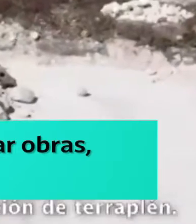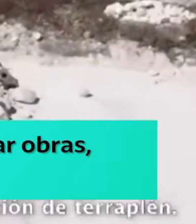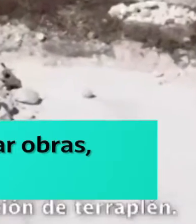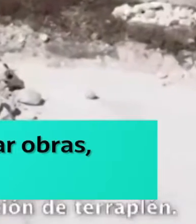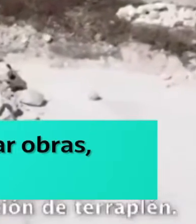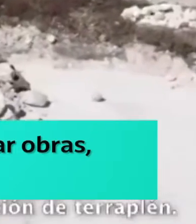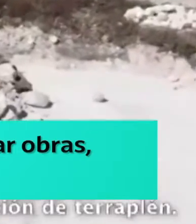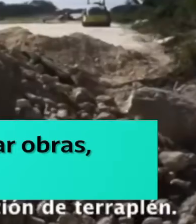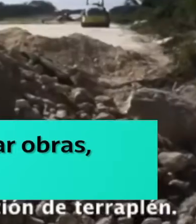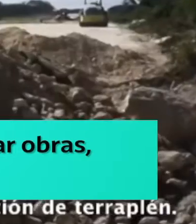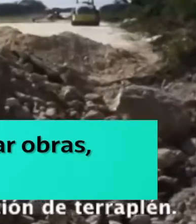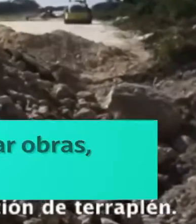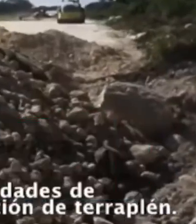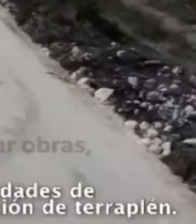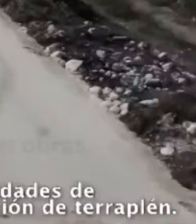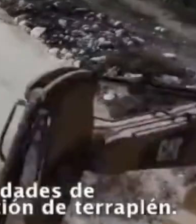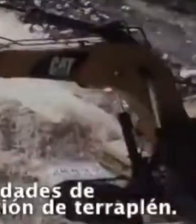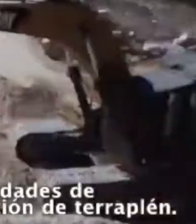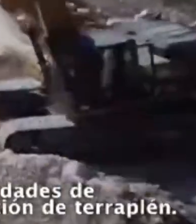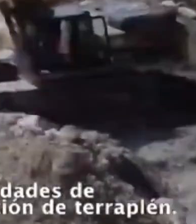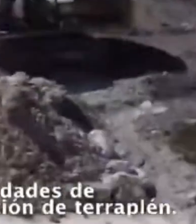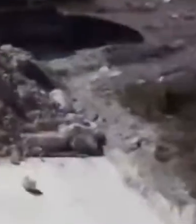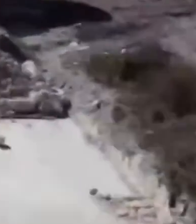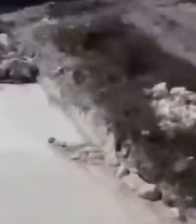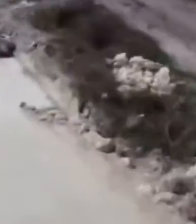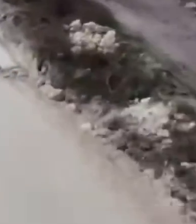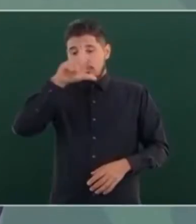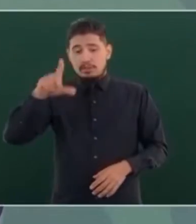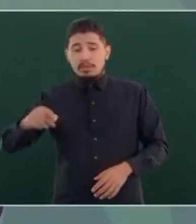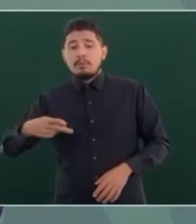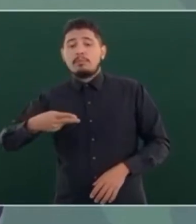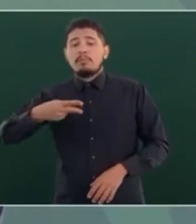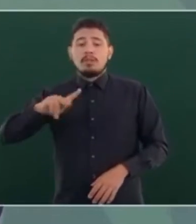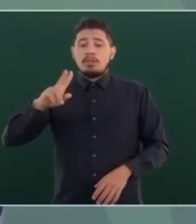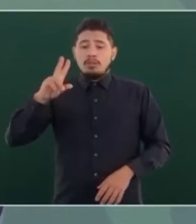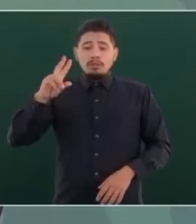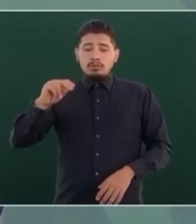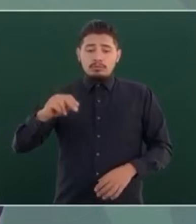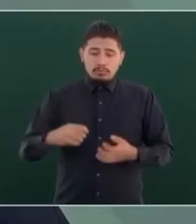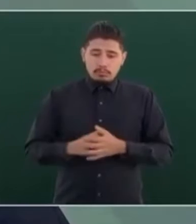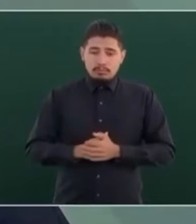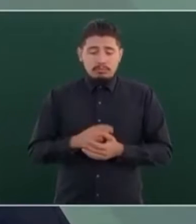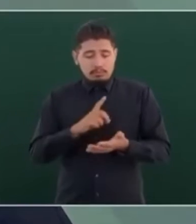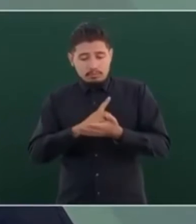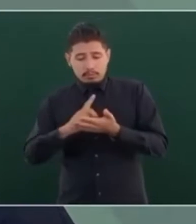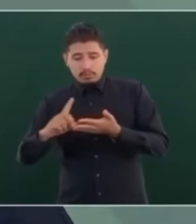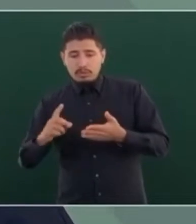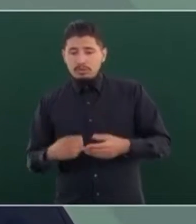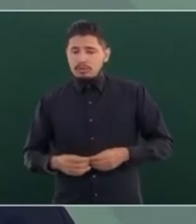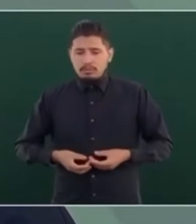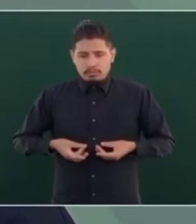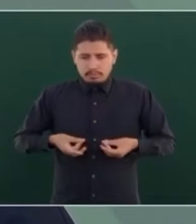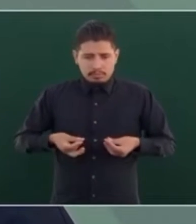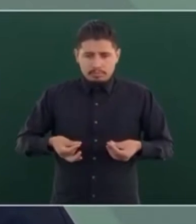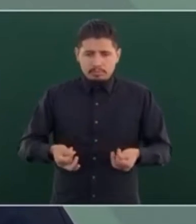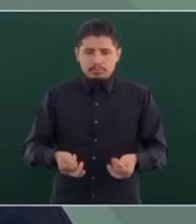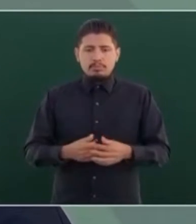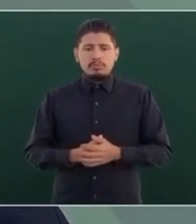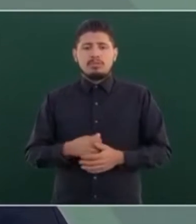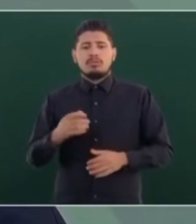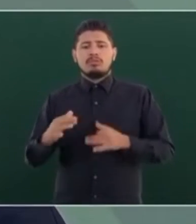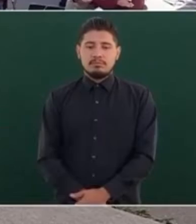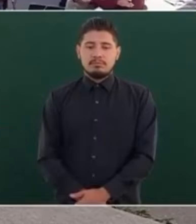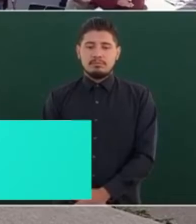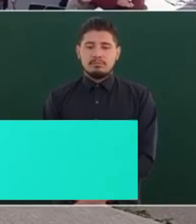Andrés Manuel López Obrador que blinda obras de gobierno, el secretario de Gobernación, Adán Augusto López Hernández, aseveró que no hay lugar para